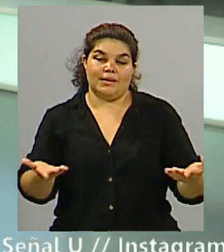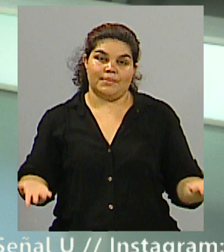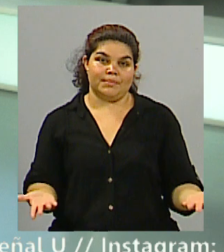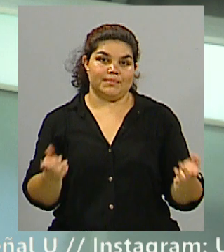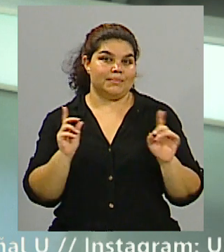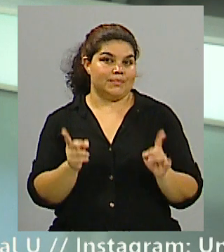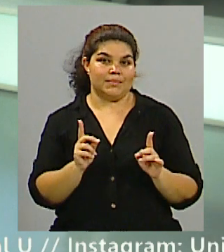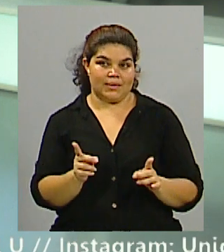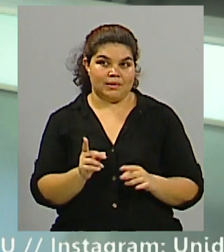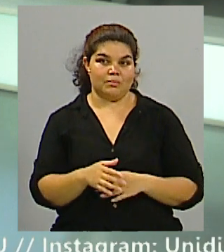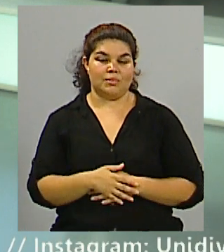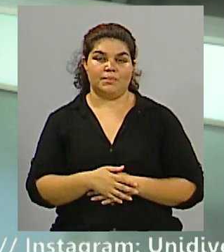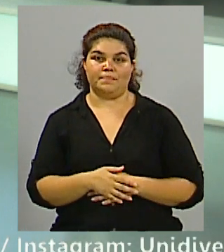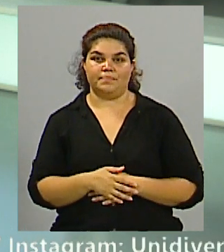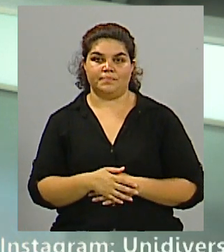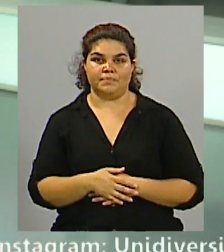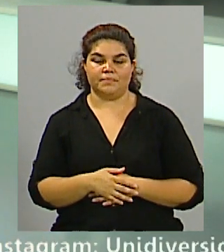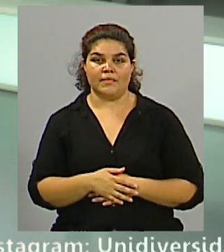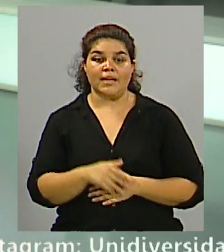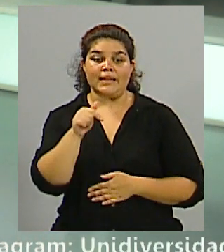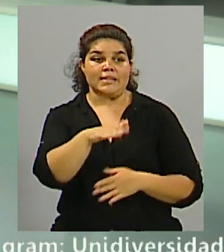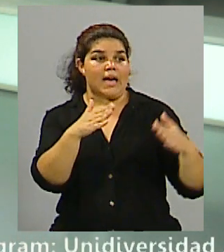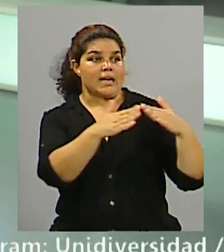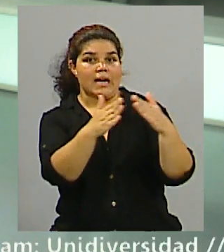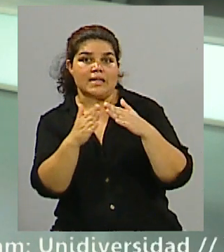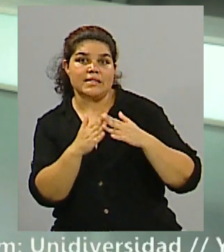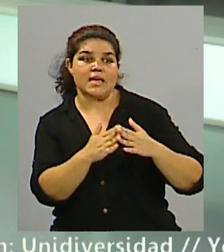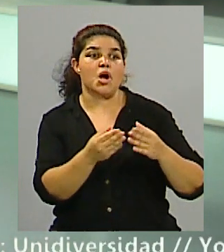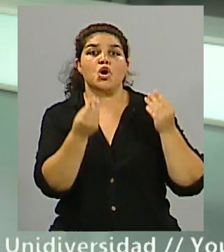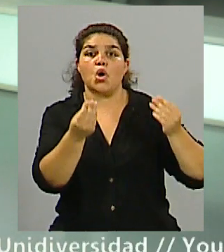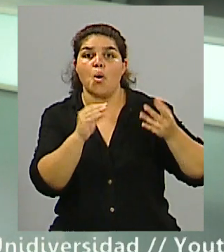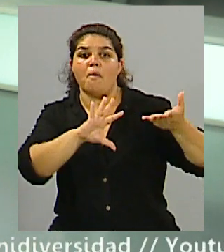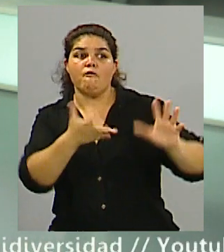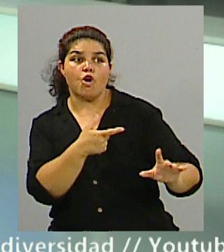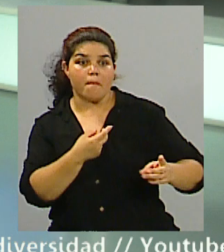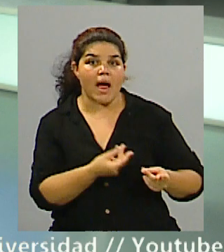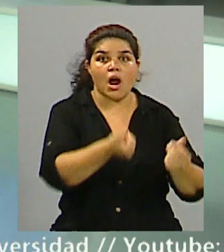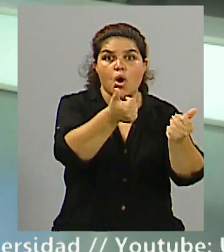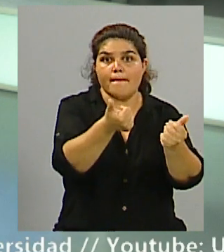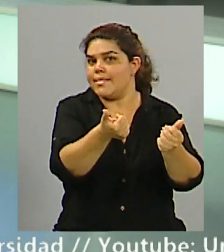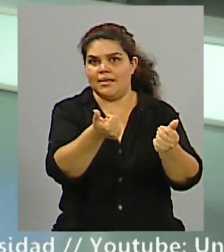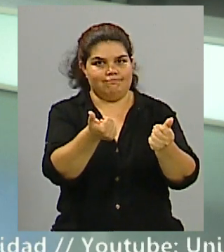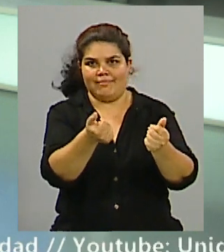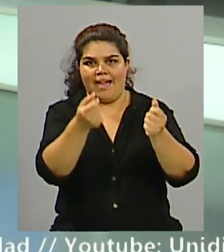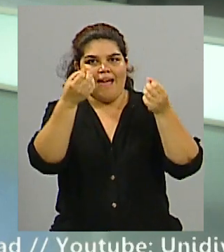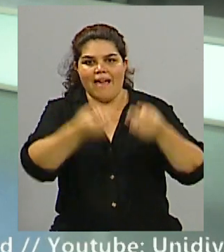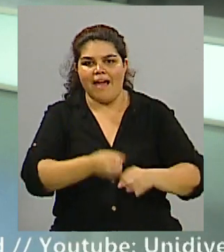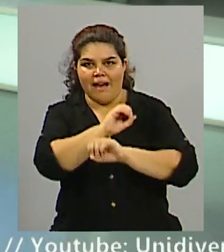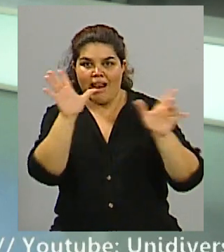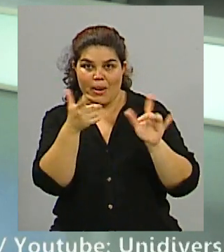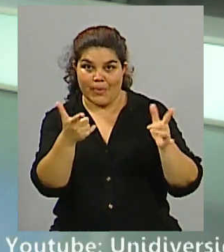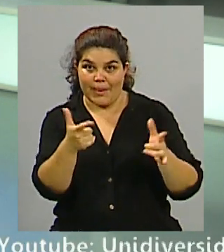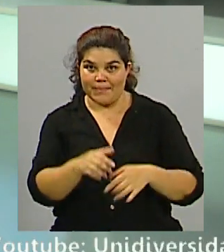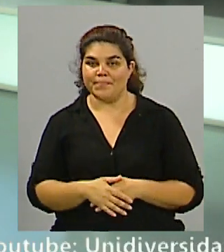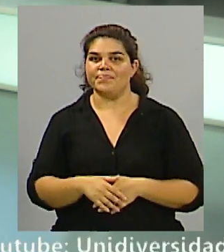a cómo puede ser la posibilidad de acceder a esa vivienda para ciertos sectores sociales de nuestro país. Nos vamos a la pausa, enseguida